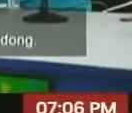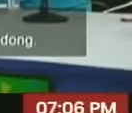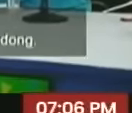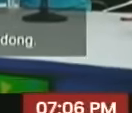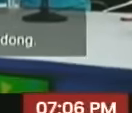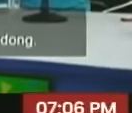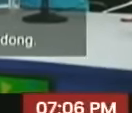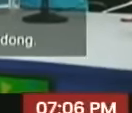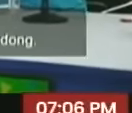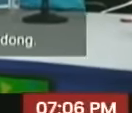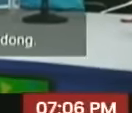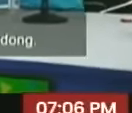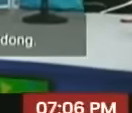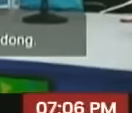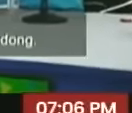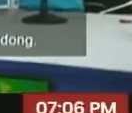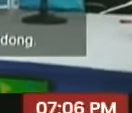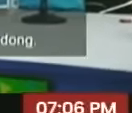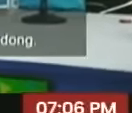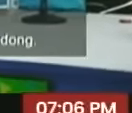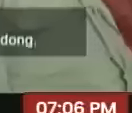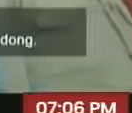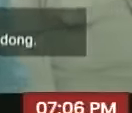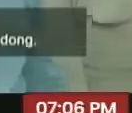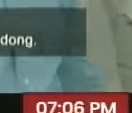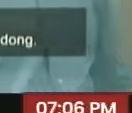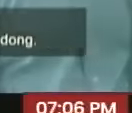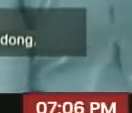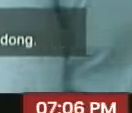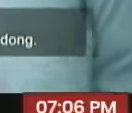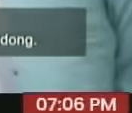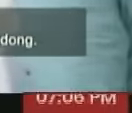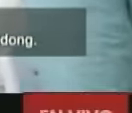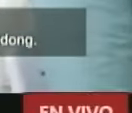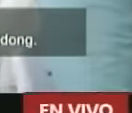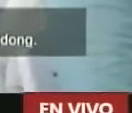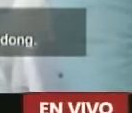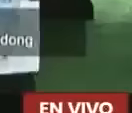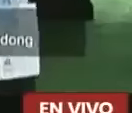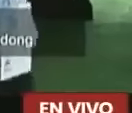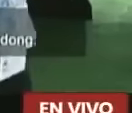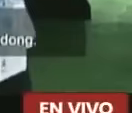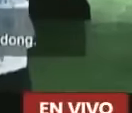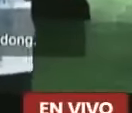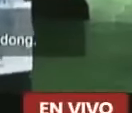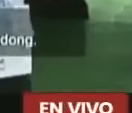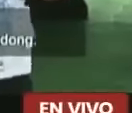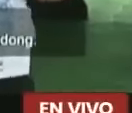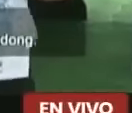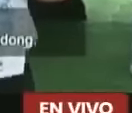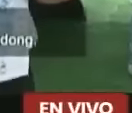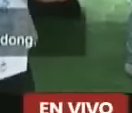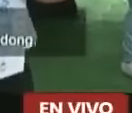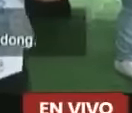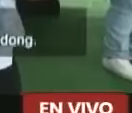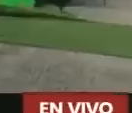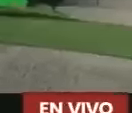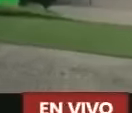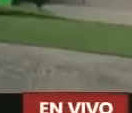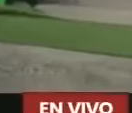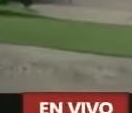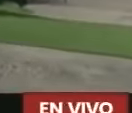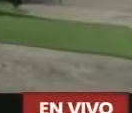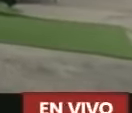decreto de inmediato hermanada con la zona económica especial de Chandon